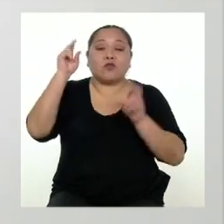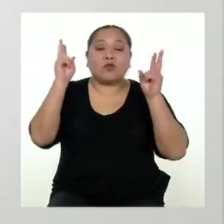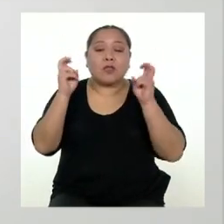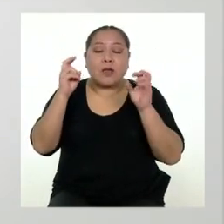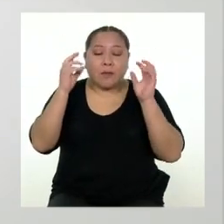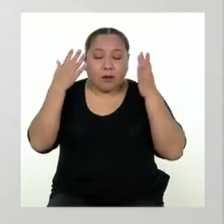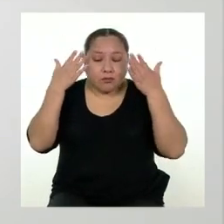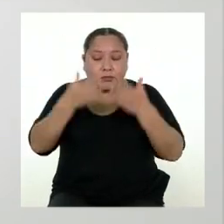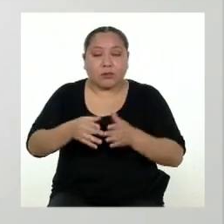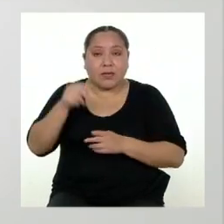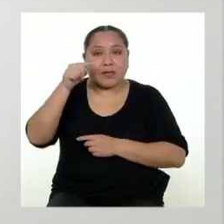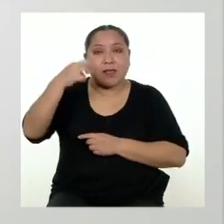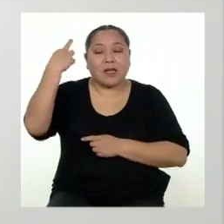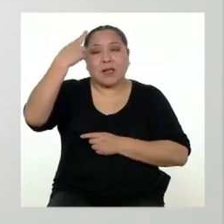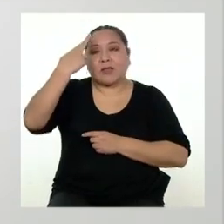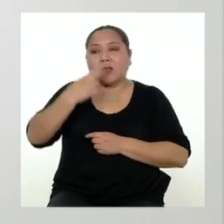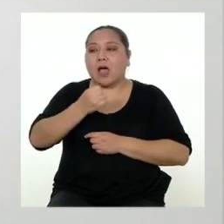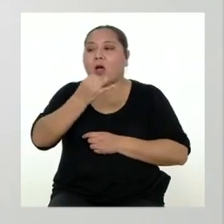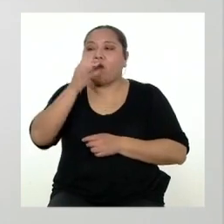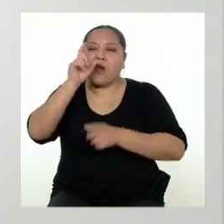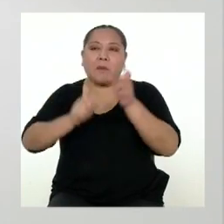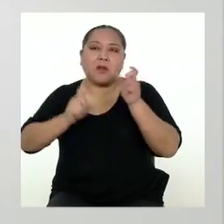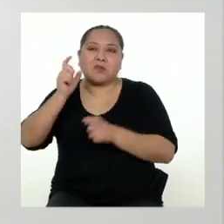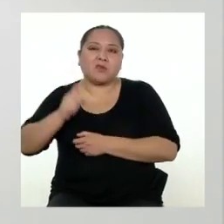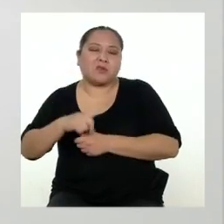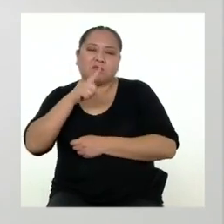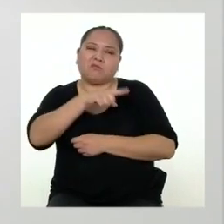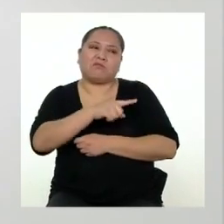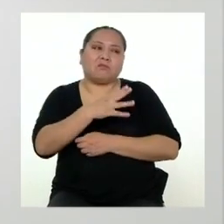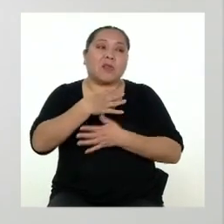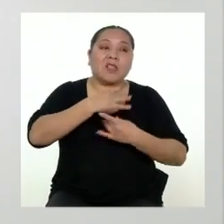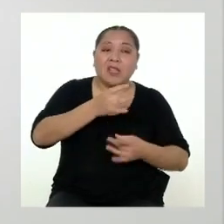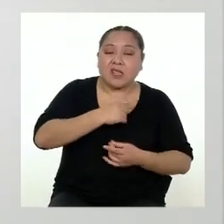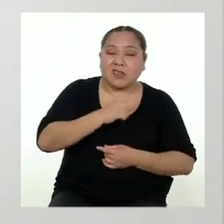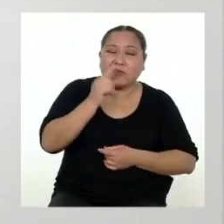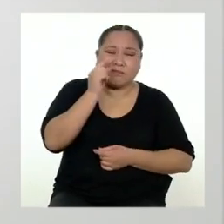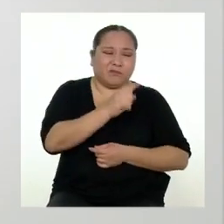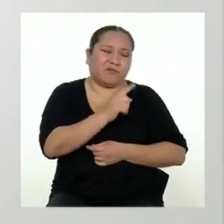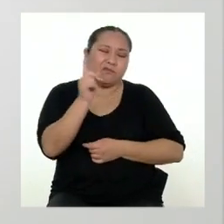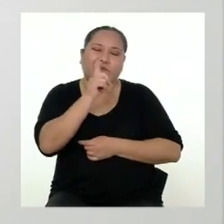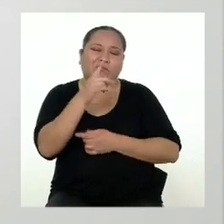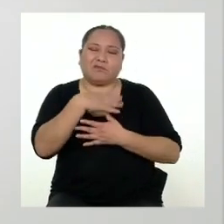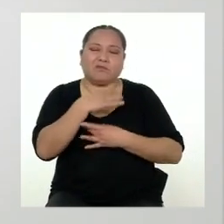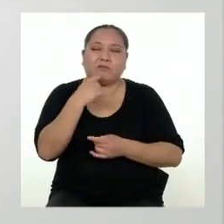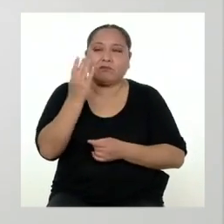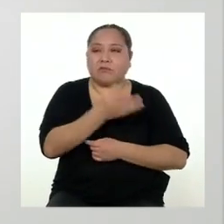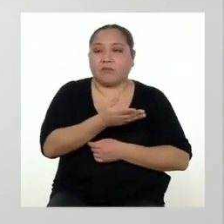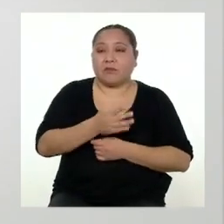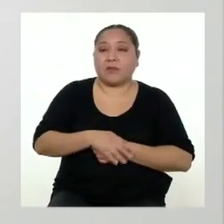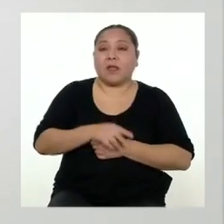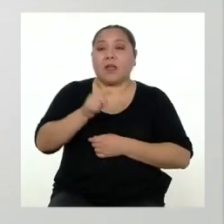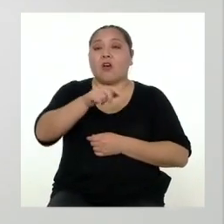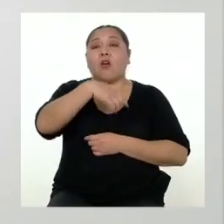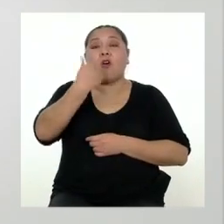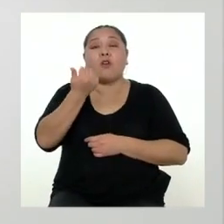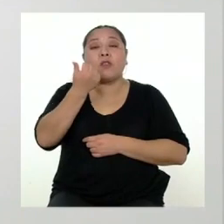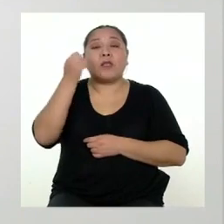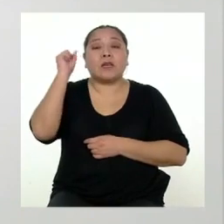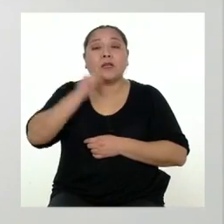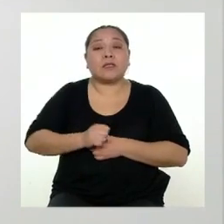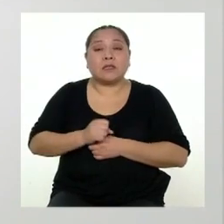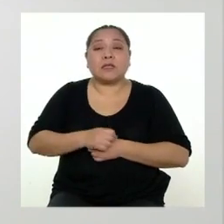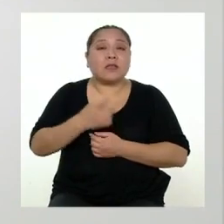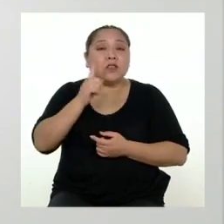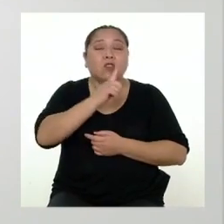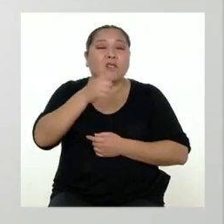específico y por ello hay algunas personas que van a estar interesadas o interesados por ella y otras a las que probablemente